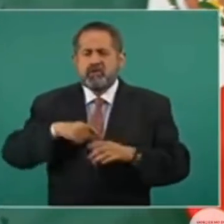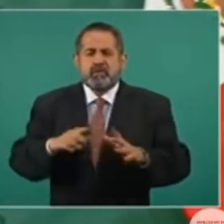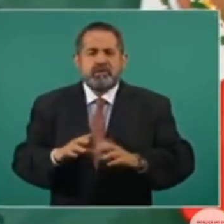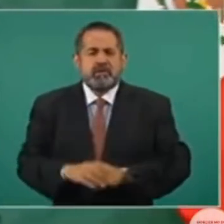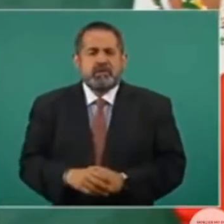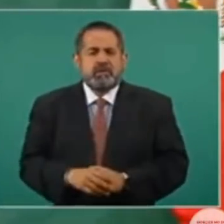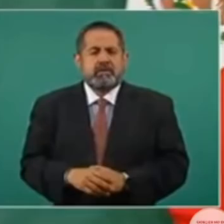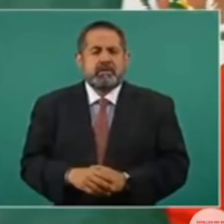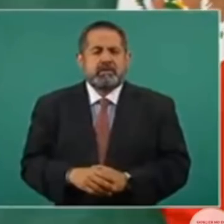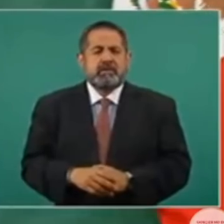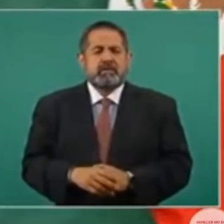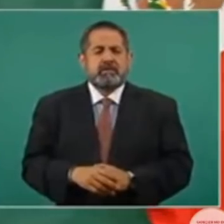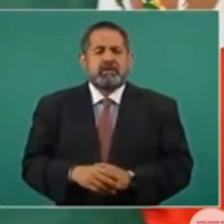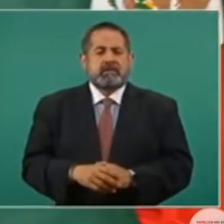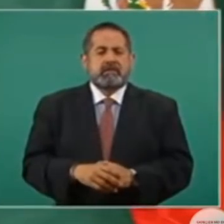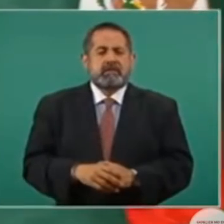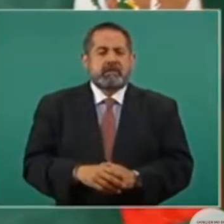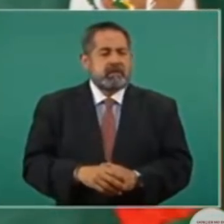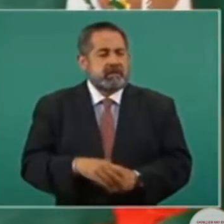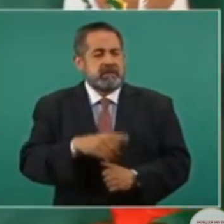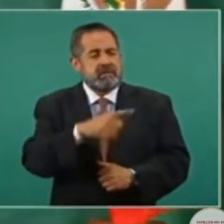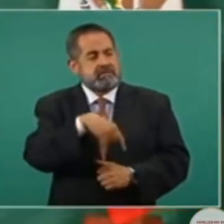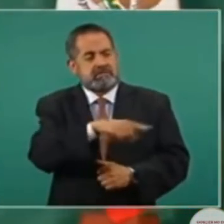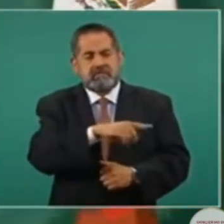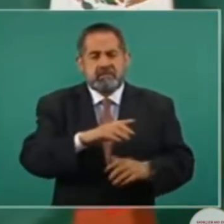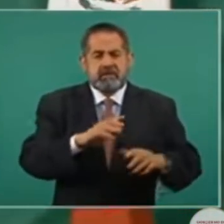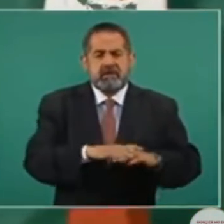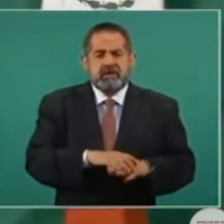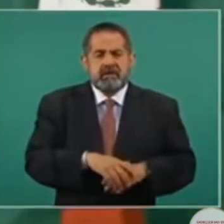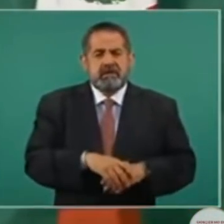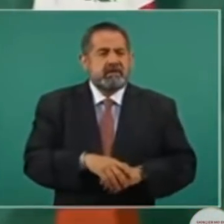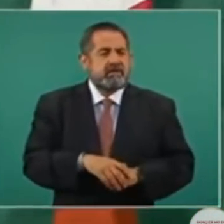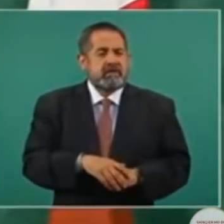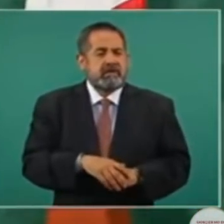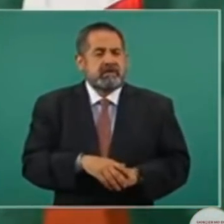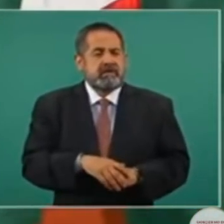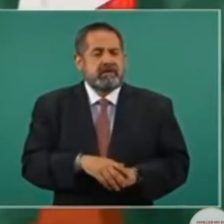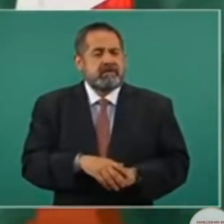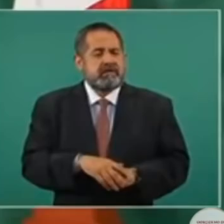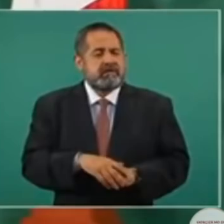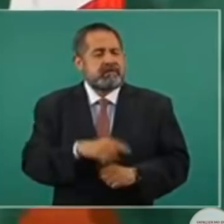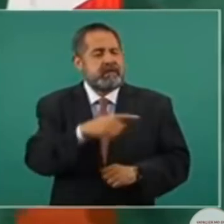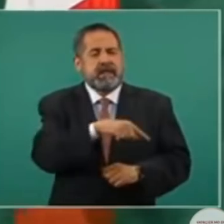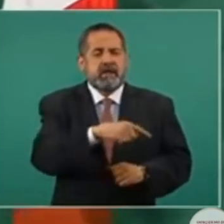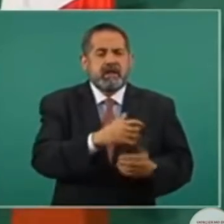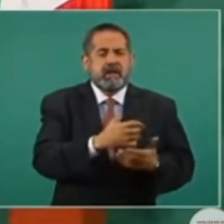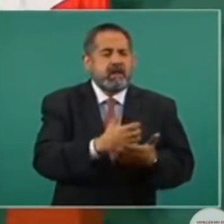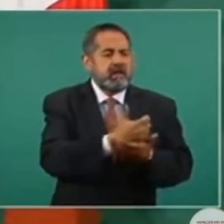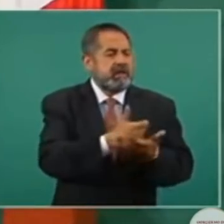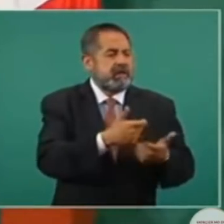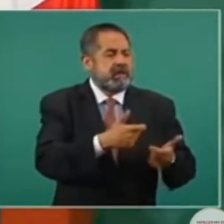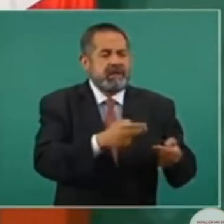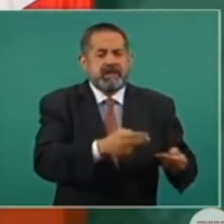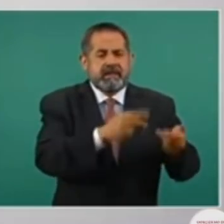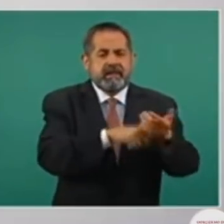se pueden financiar con los traficantes de